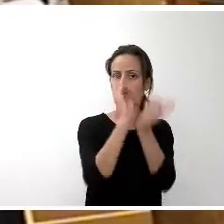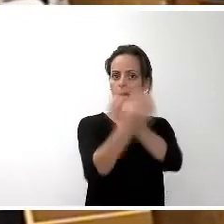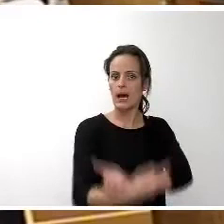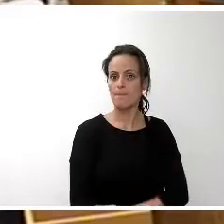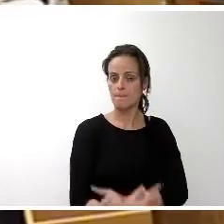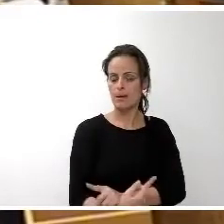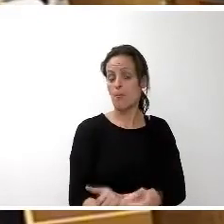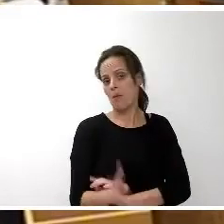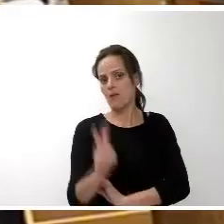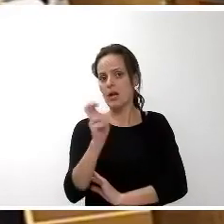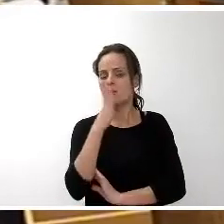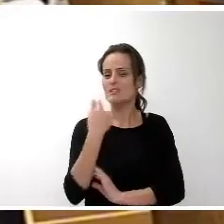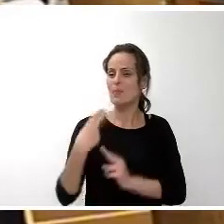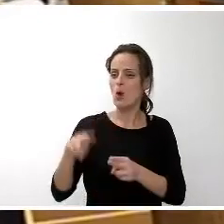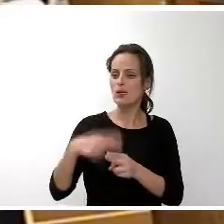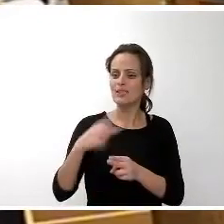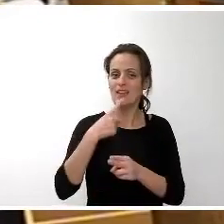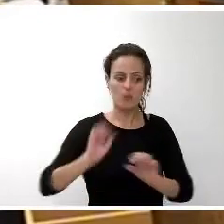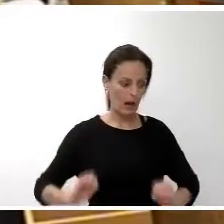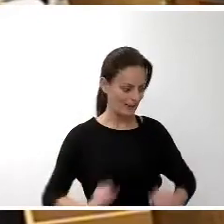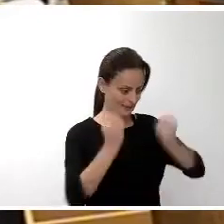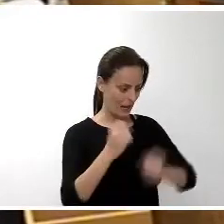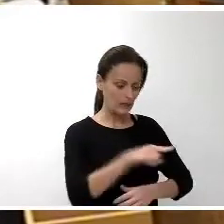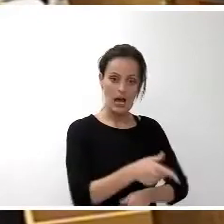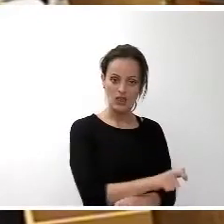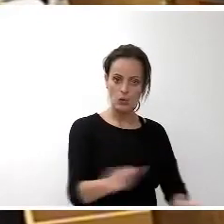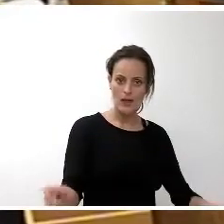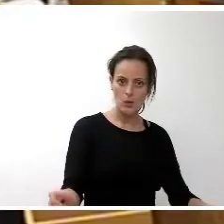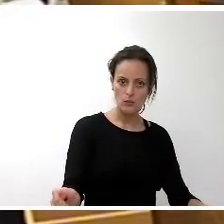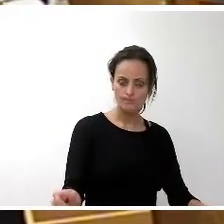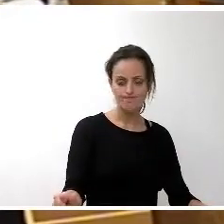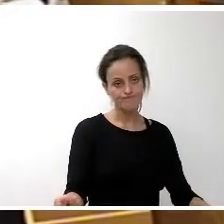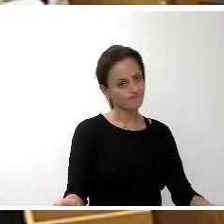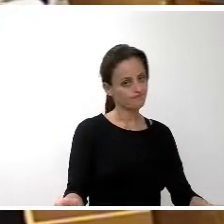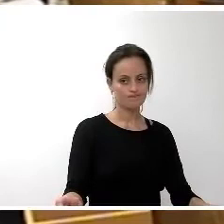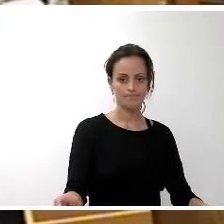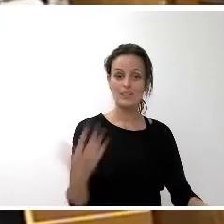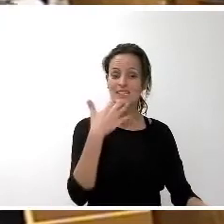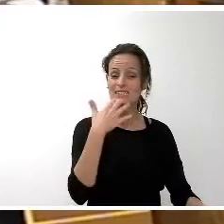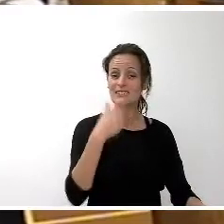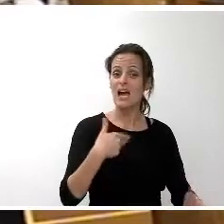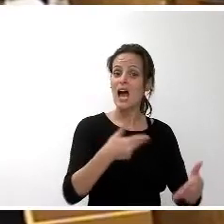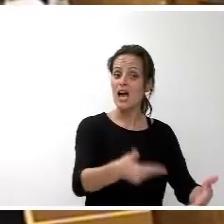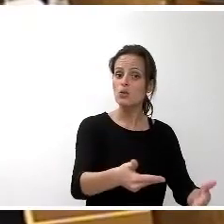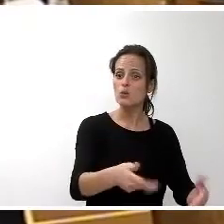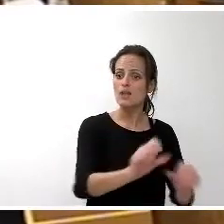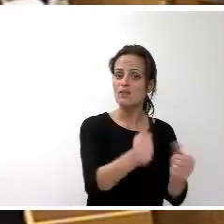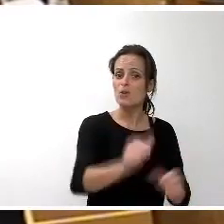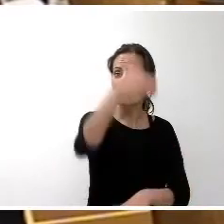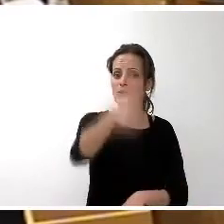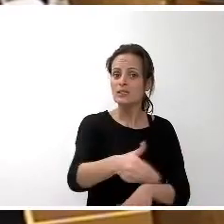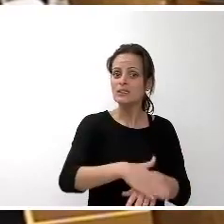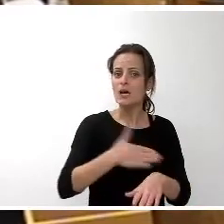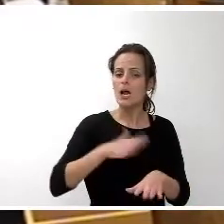esa política de rescate ciudadano que ustedes aquí han enarbolado tanto allí donde contribuyen de manera importante a aprobar el presupuesto